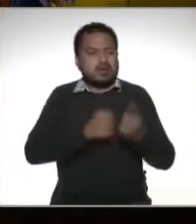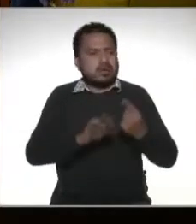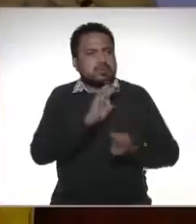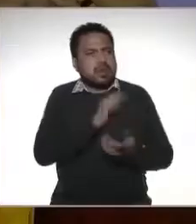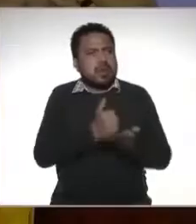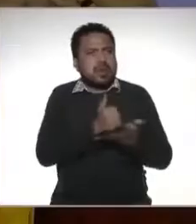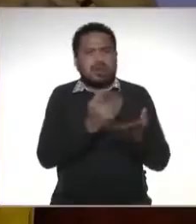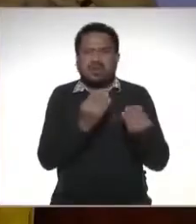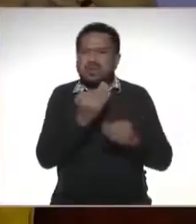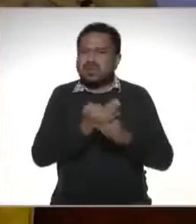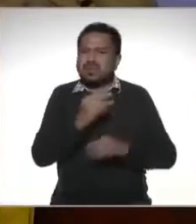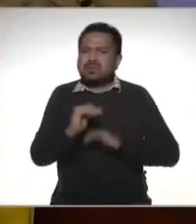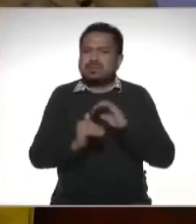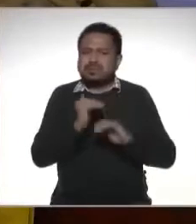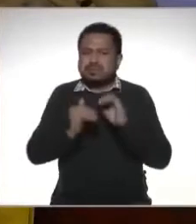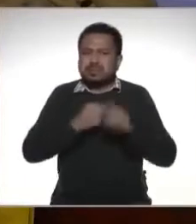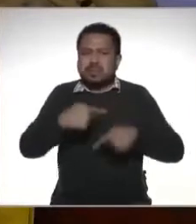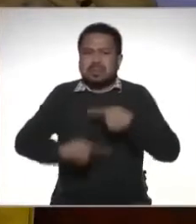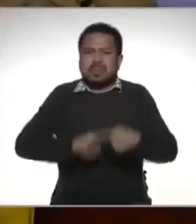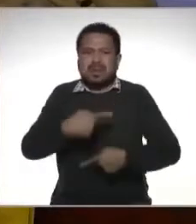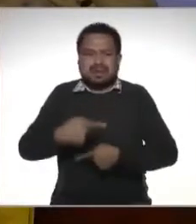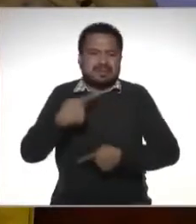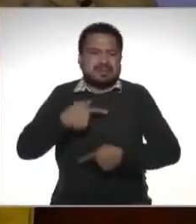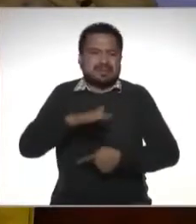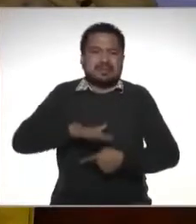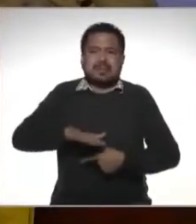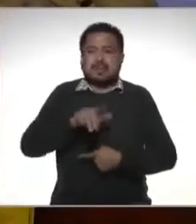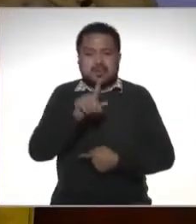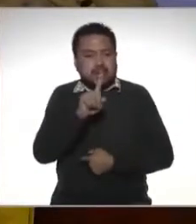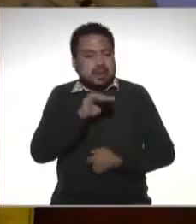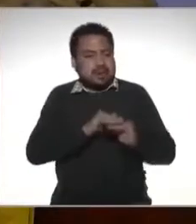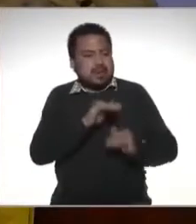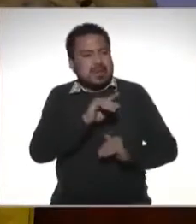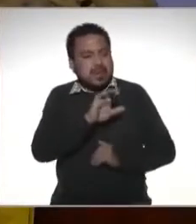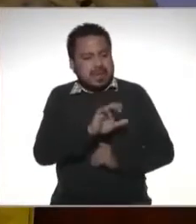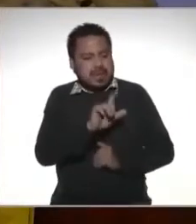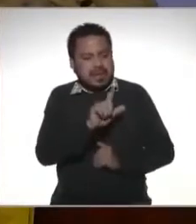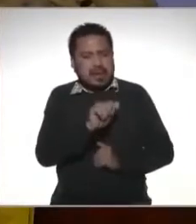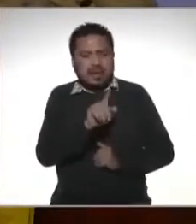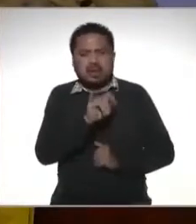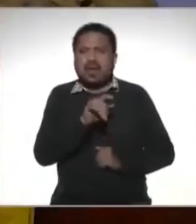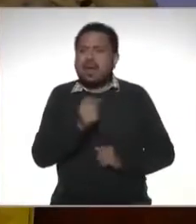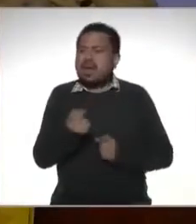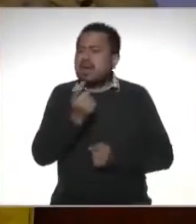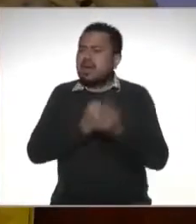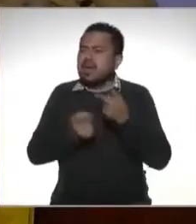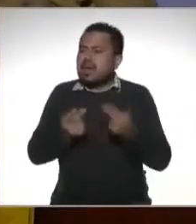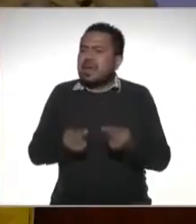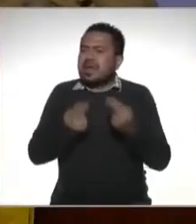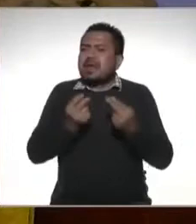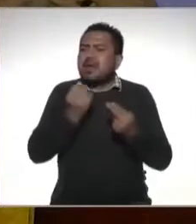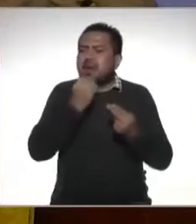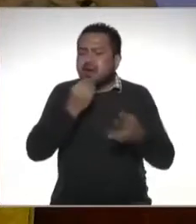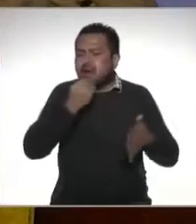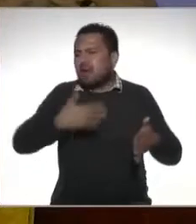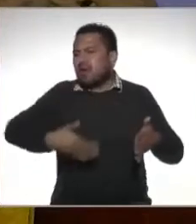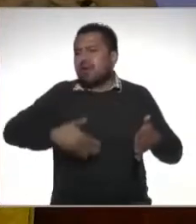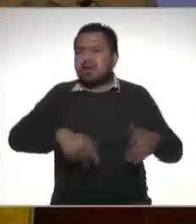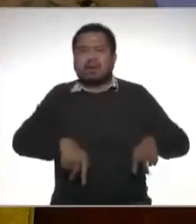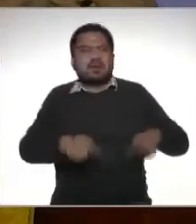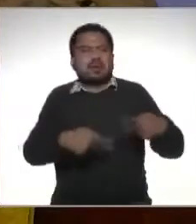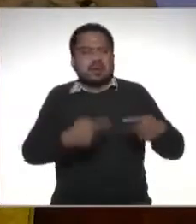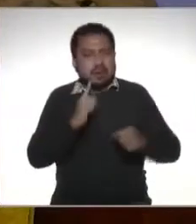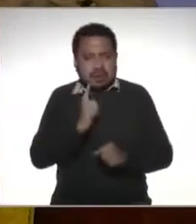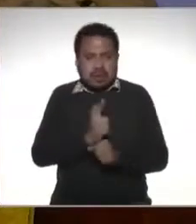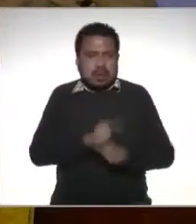bastante con las preguntas que nos hacen del público una más de Claudio Briones porque hay negocios que en su mayoría de alimentos preparados que se